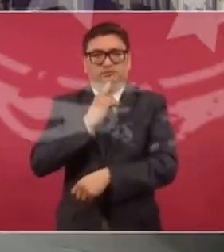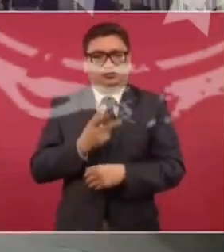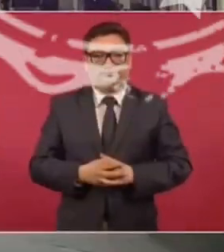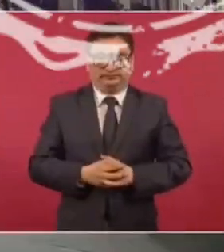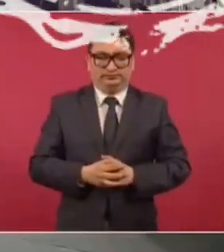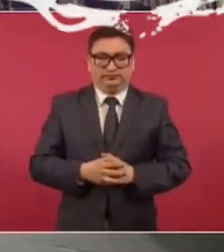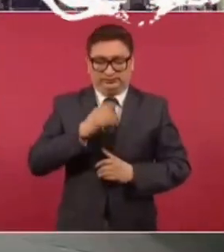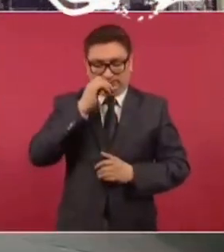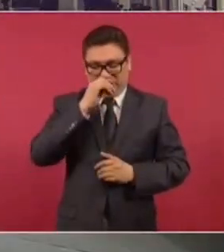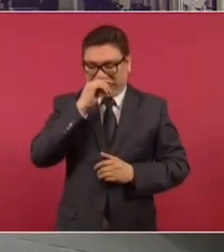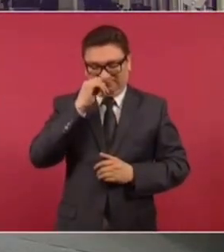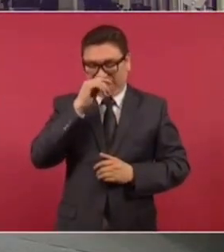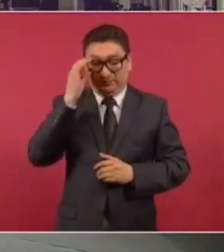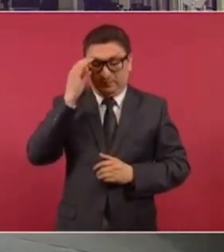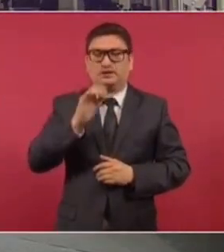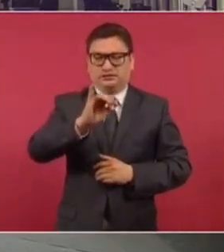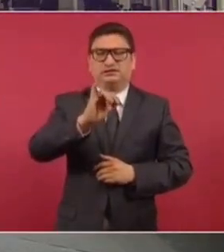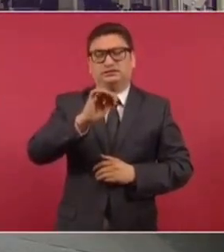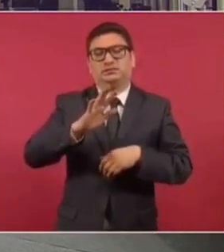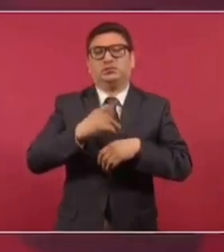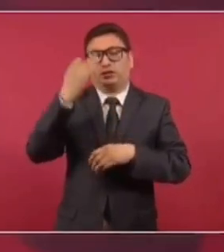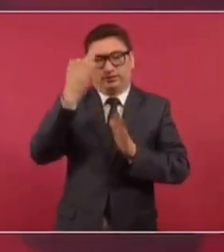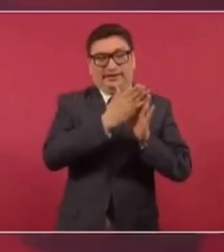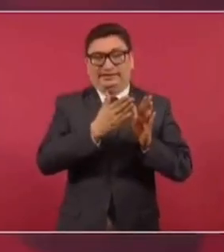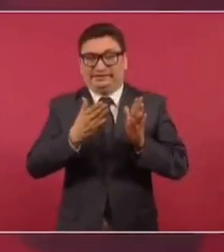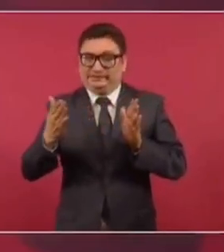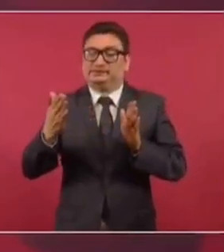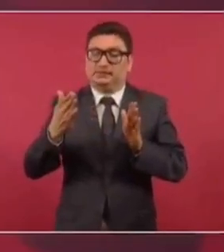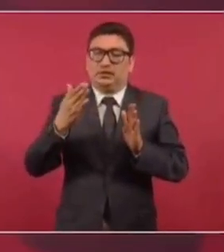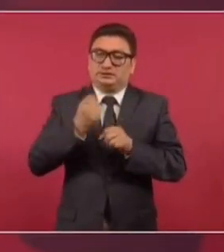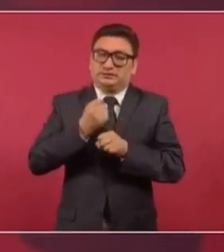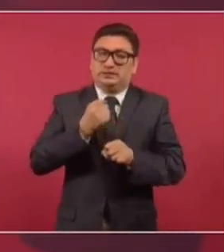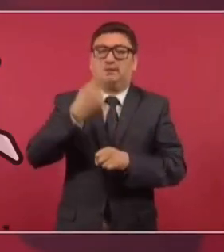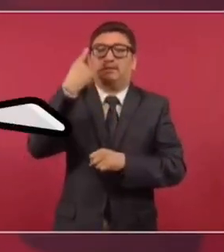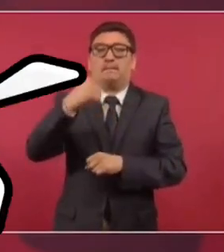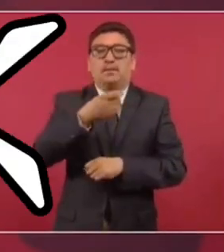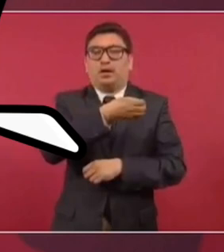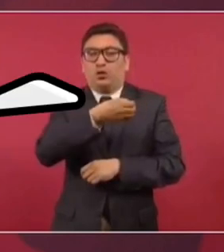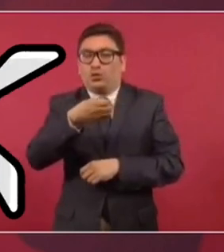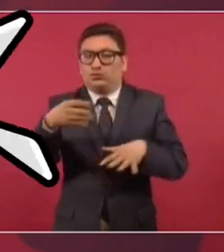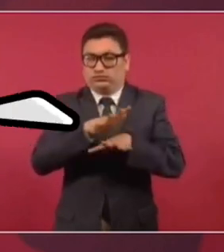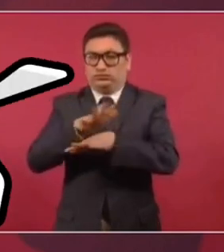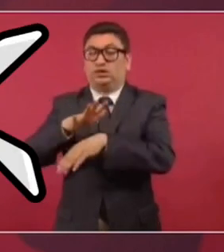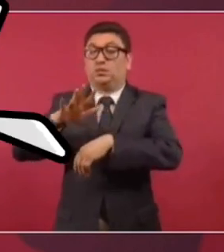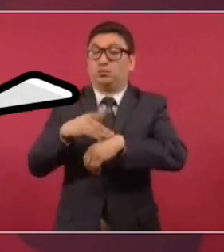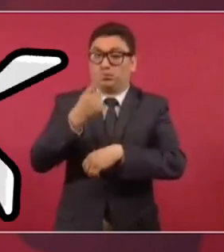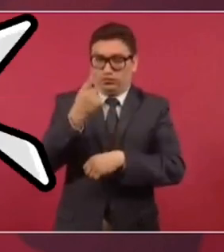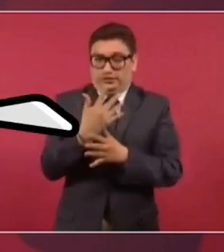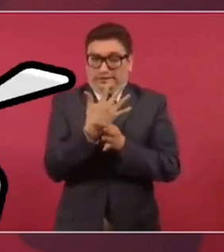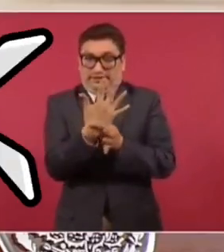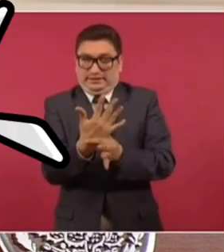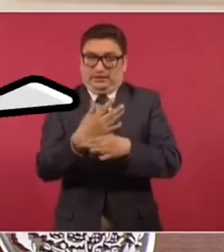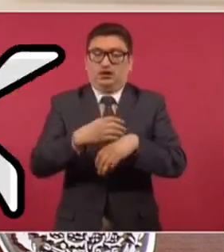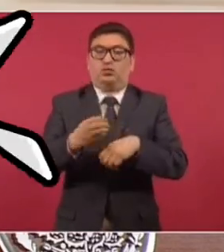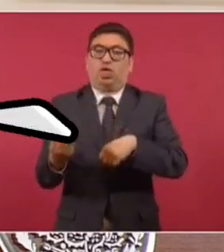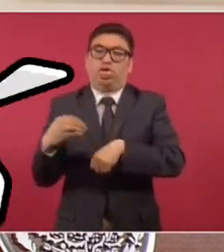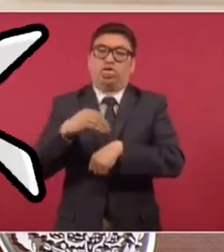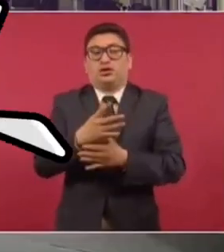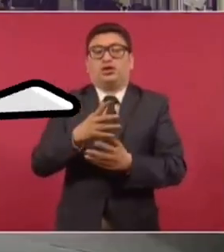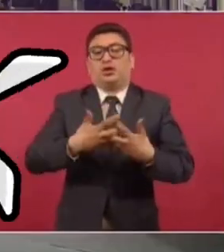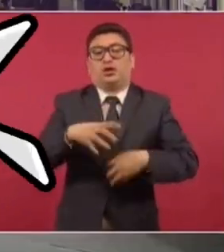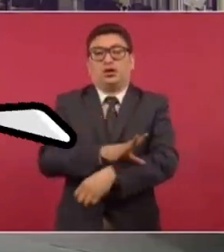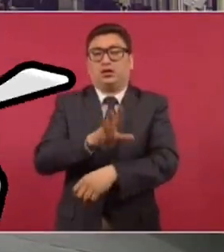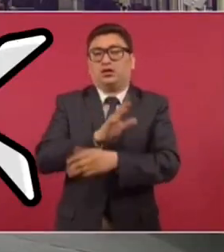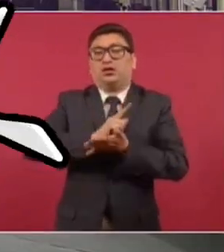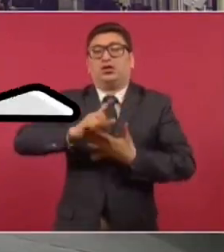Sí, es que nos llevó tiempo poner orden, porque con el pretexto de las energías limpias hacían negocios sucios